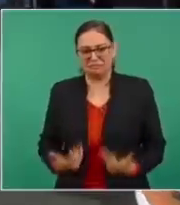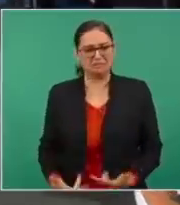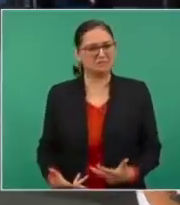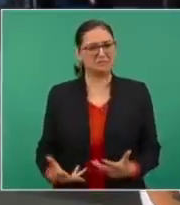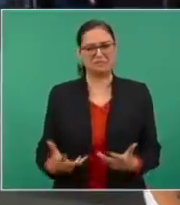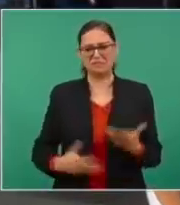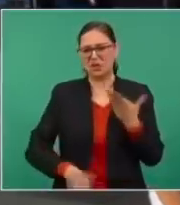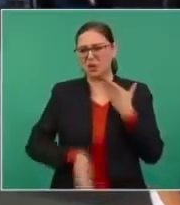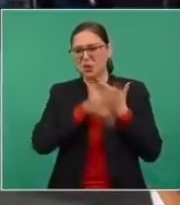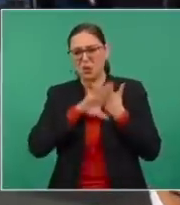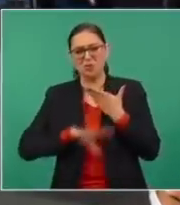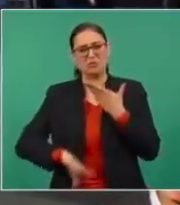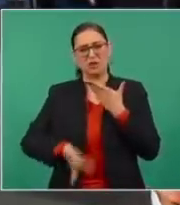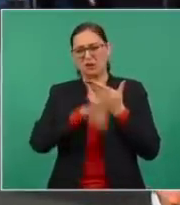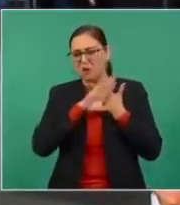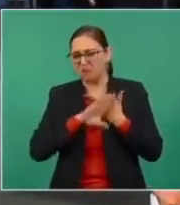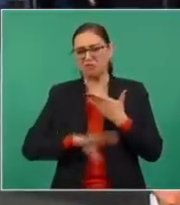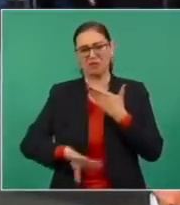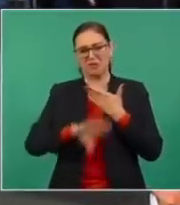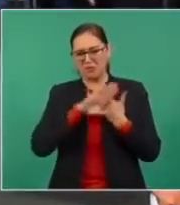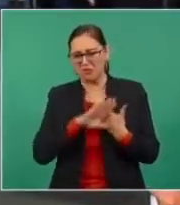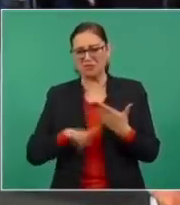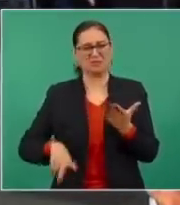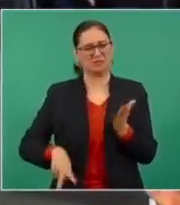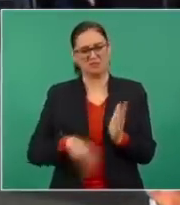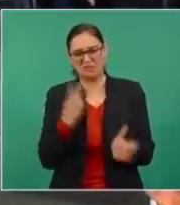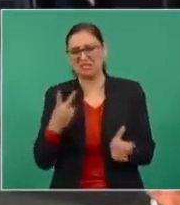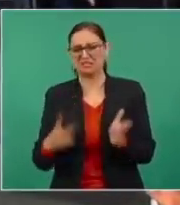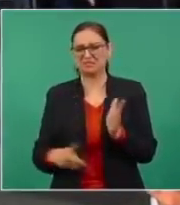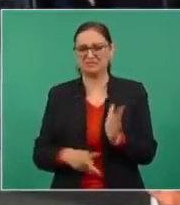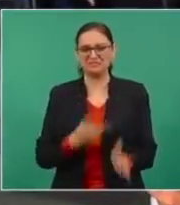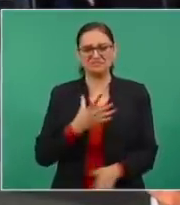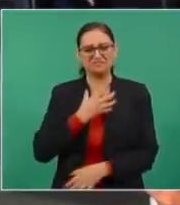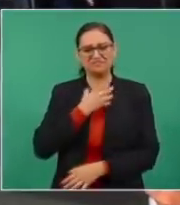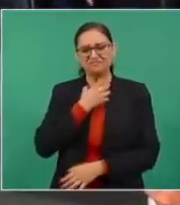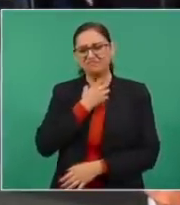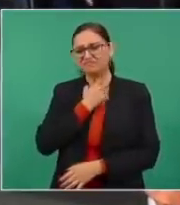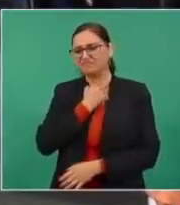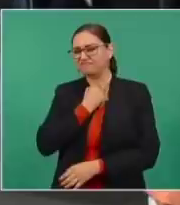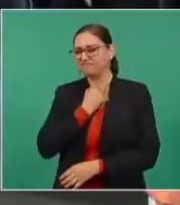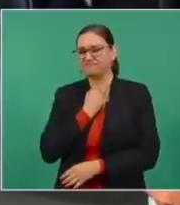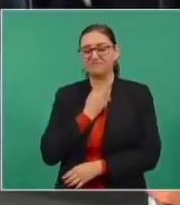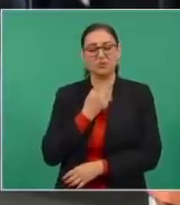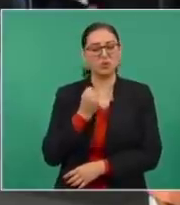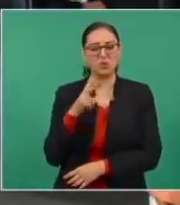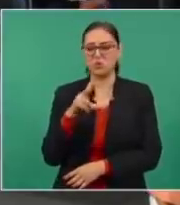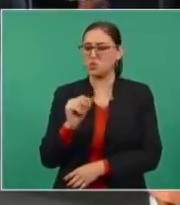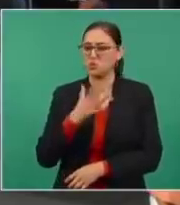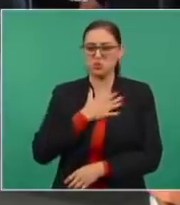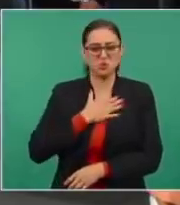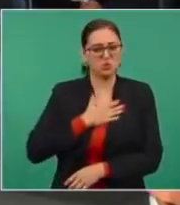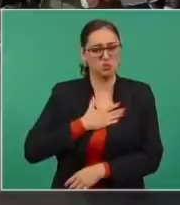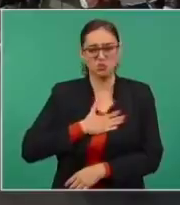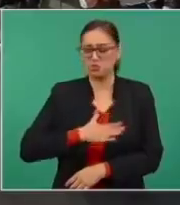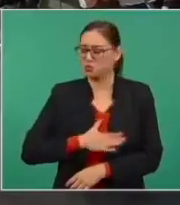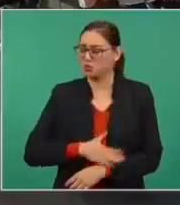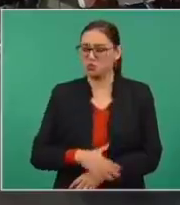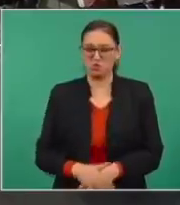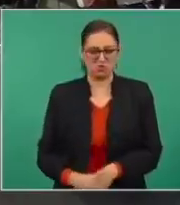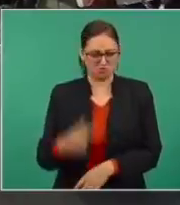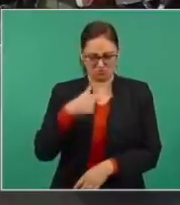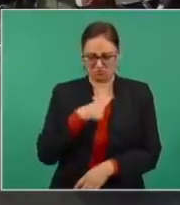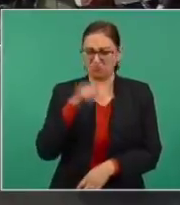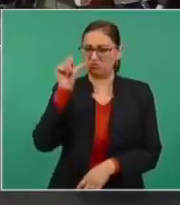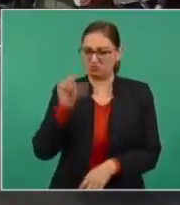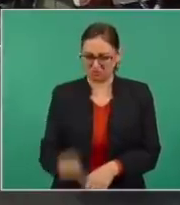señalados. Y eso no es justo, lo manifiesto.